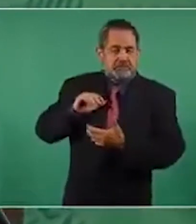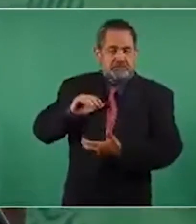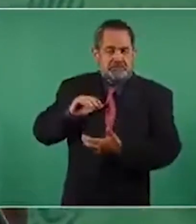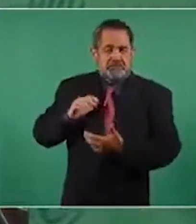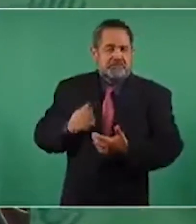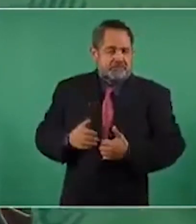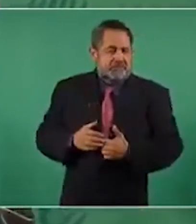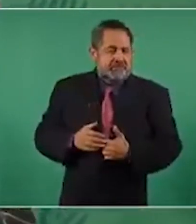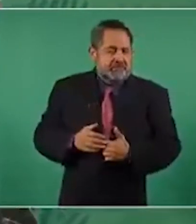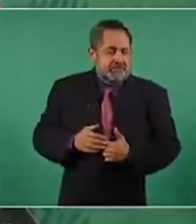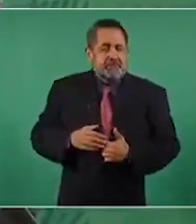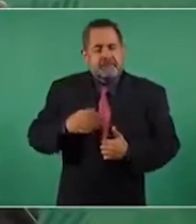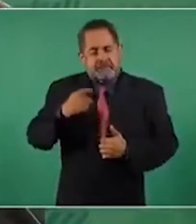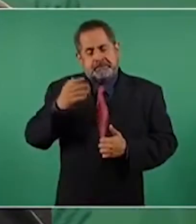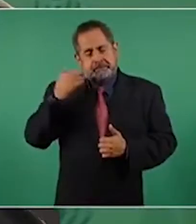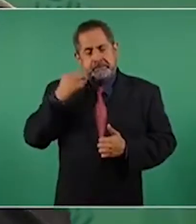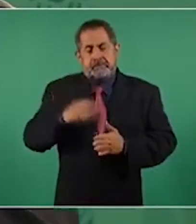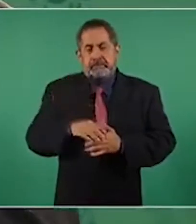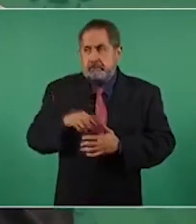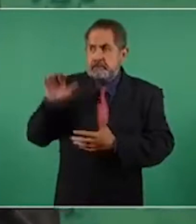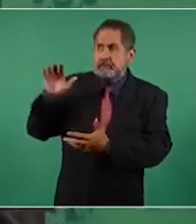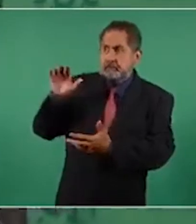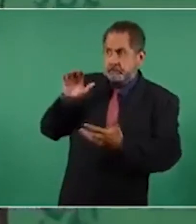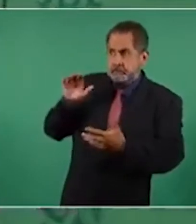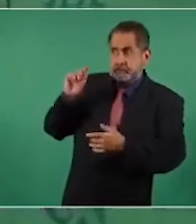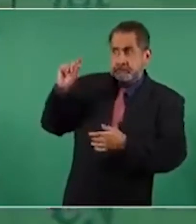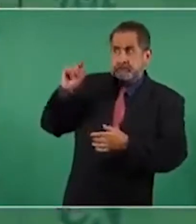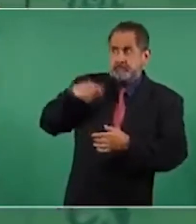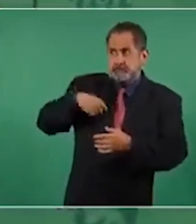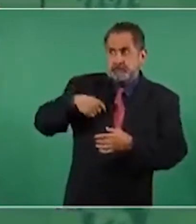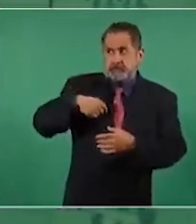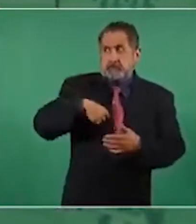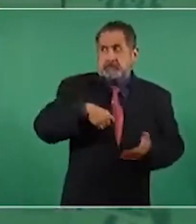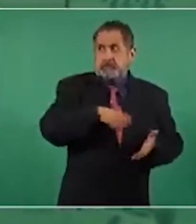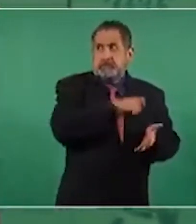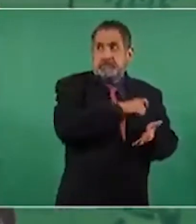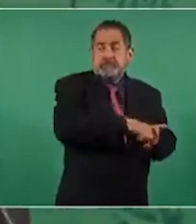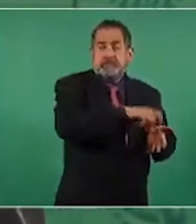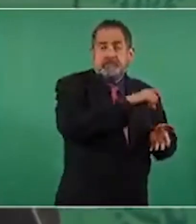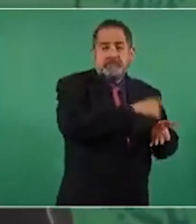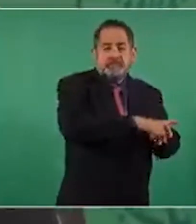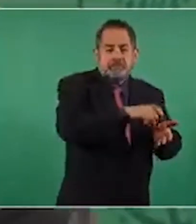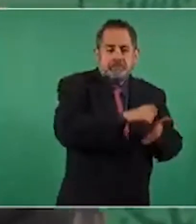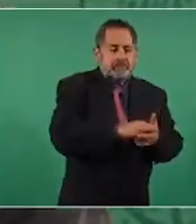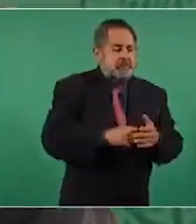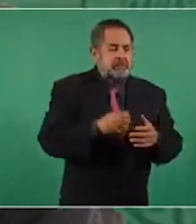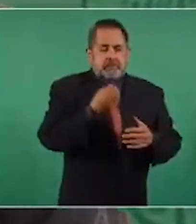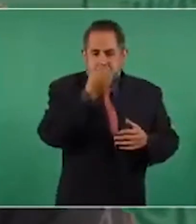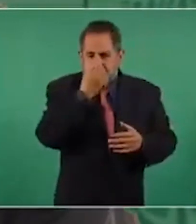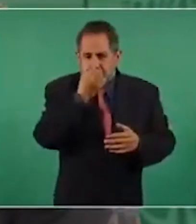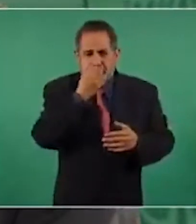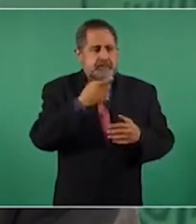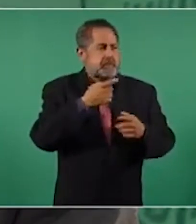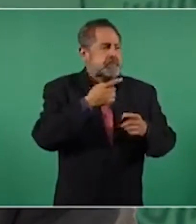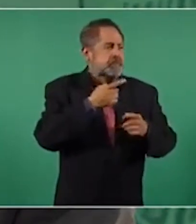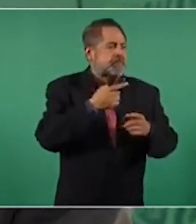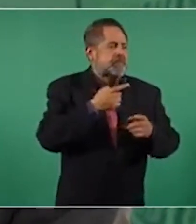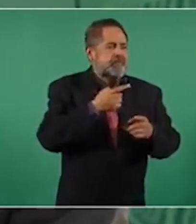recursos se compraban víveres, enseres